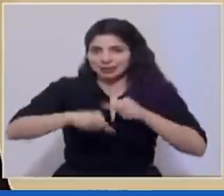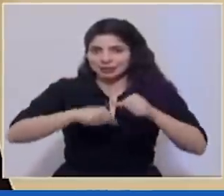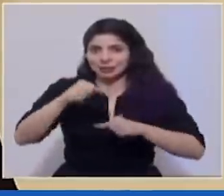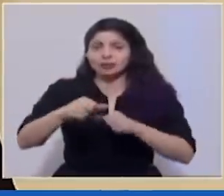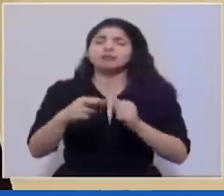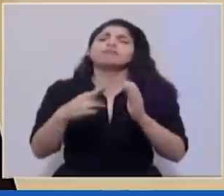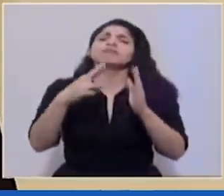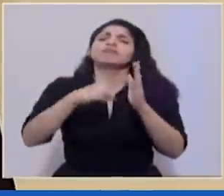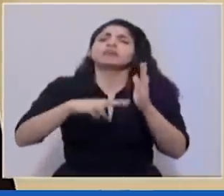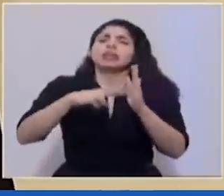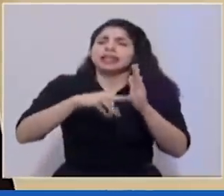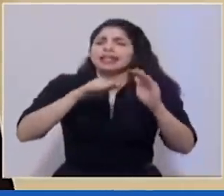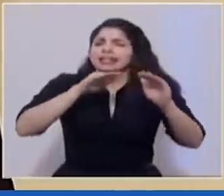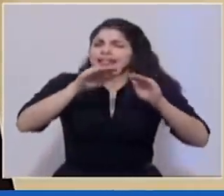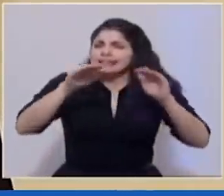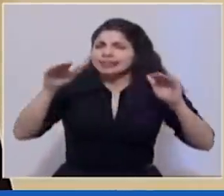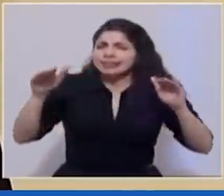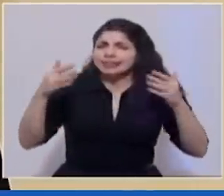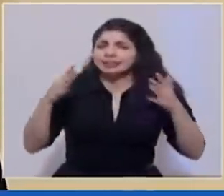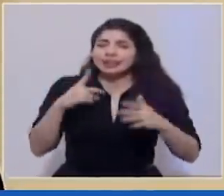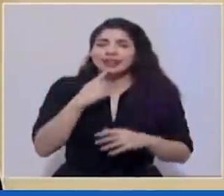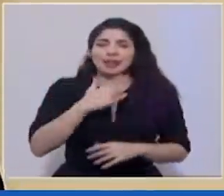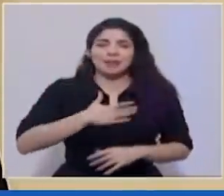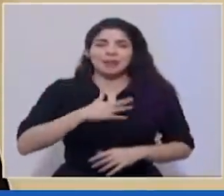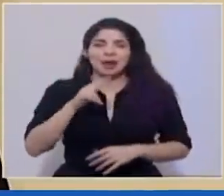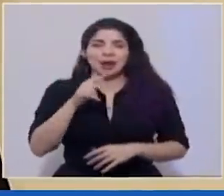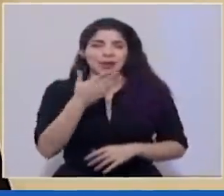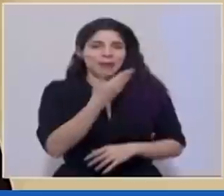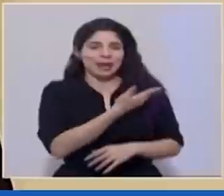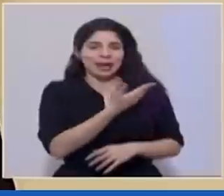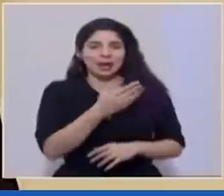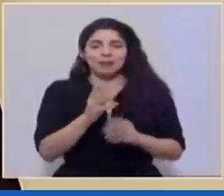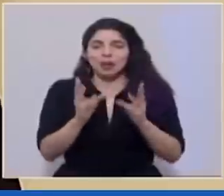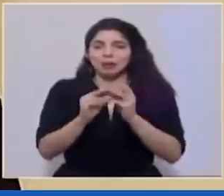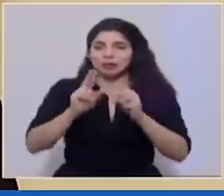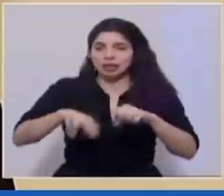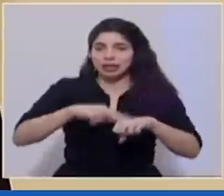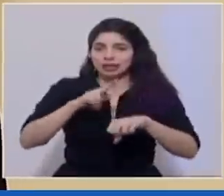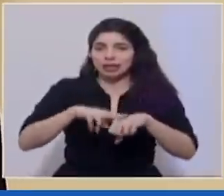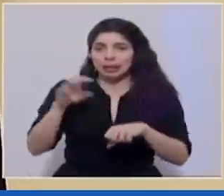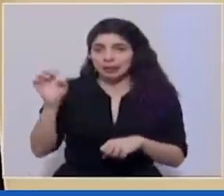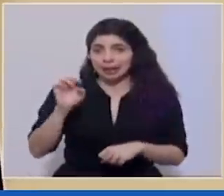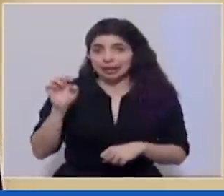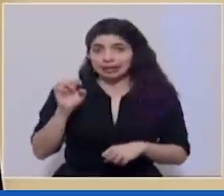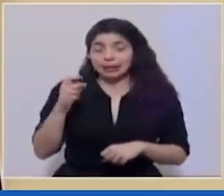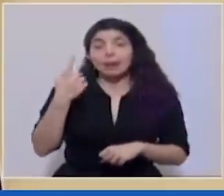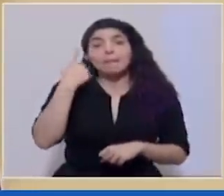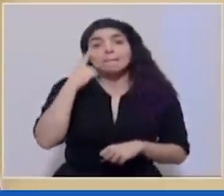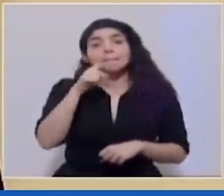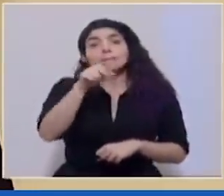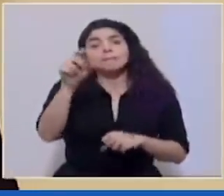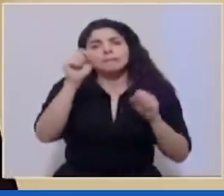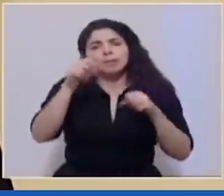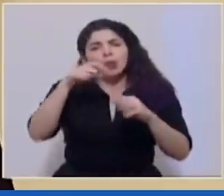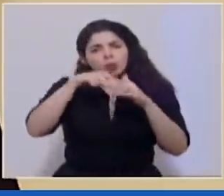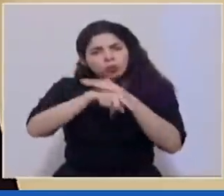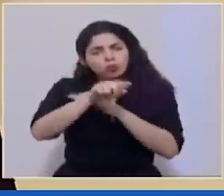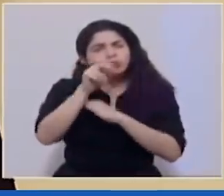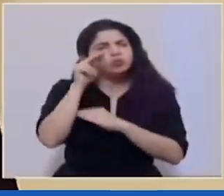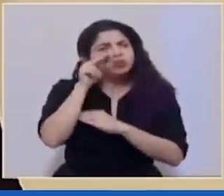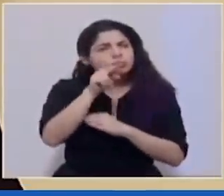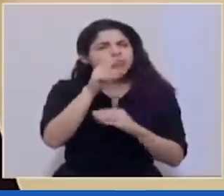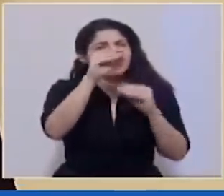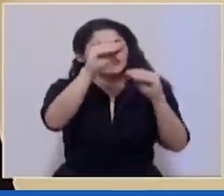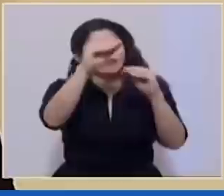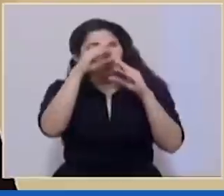Reiterar el llamado que hizo mi colega de la Comisión Nacional de Emergencia para que puedan visitar y tengan la información